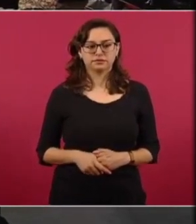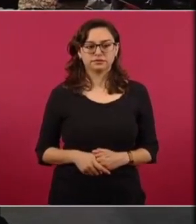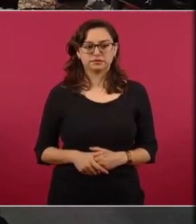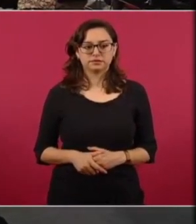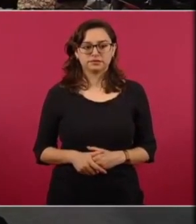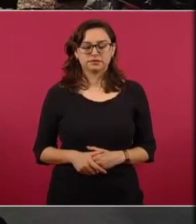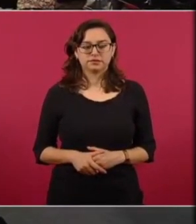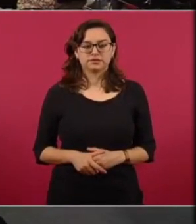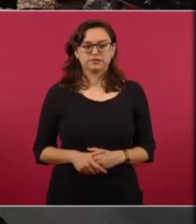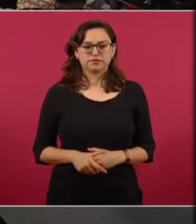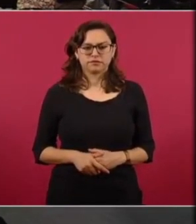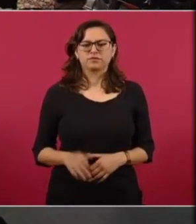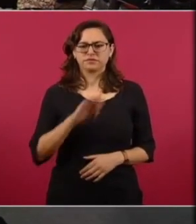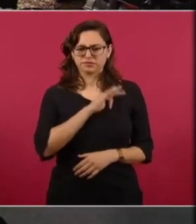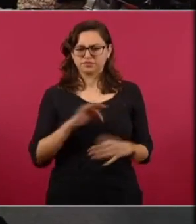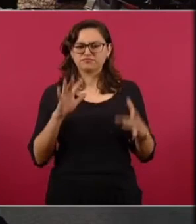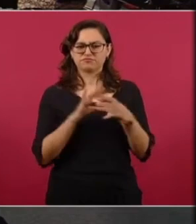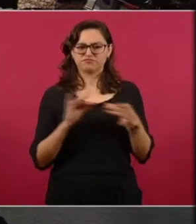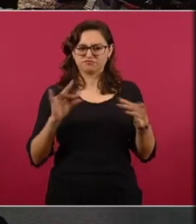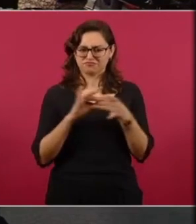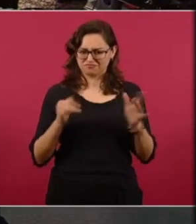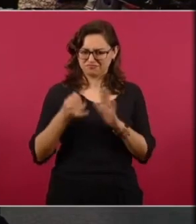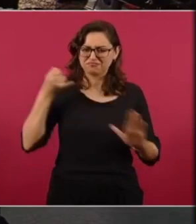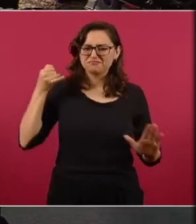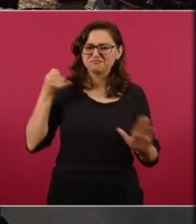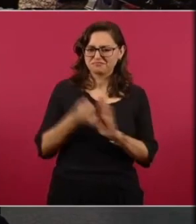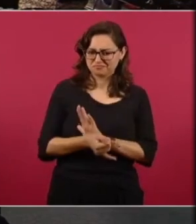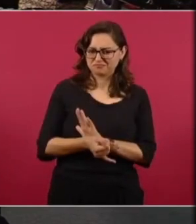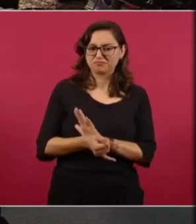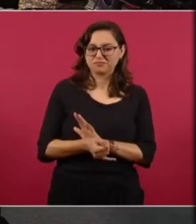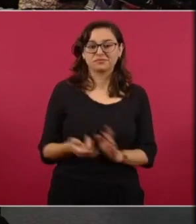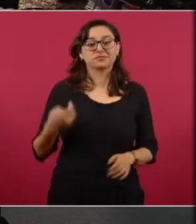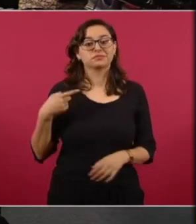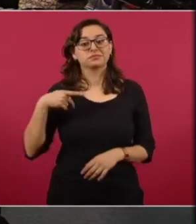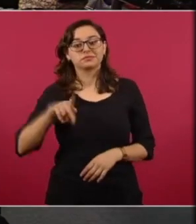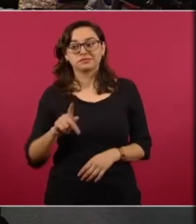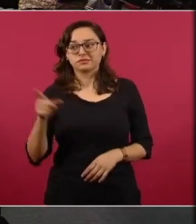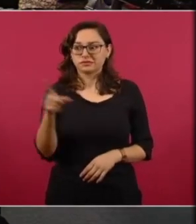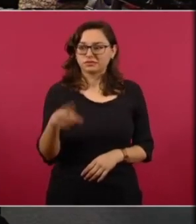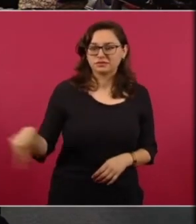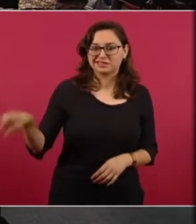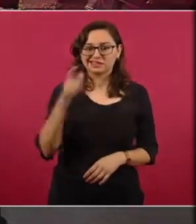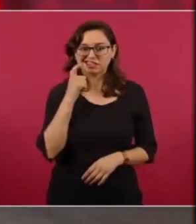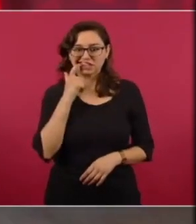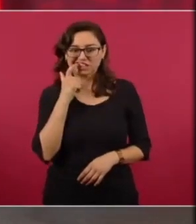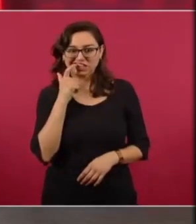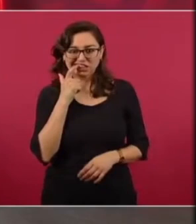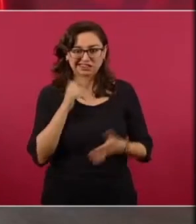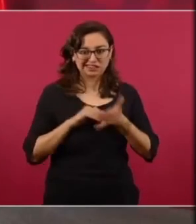amplia pero ha usado actores mucho dinero